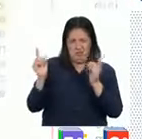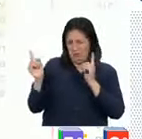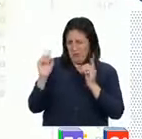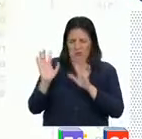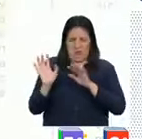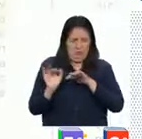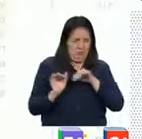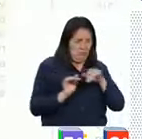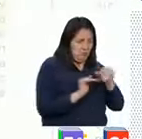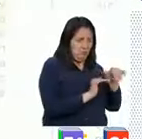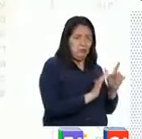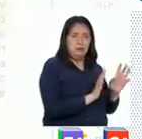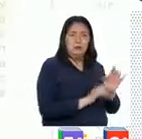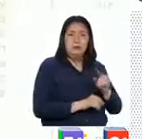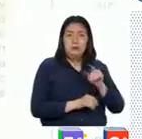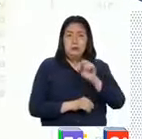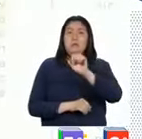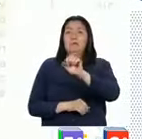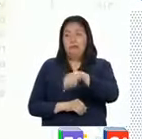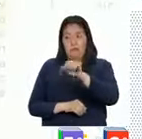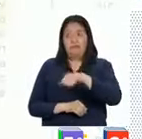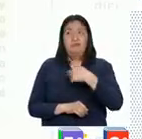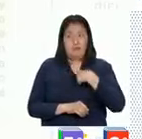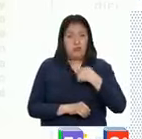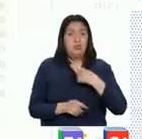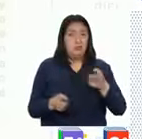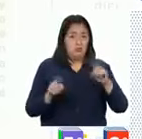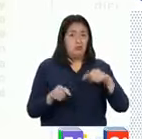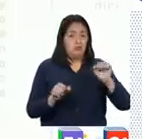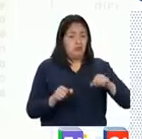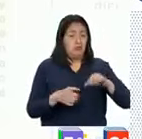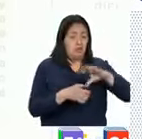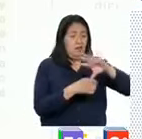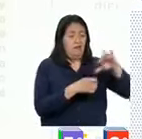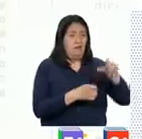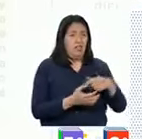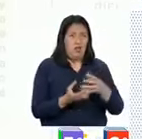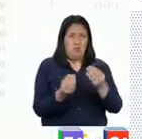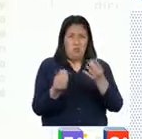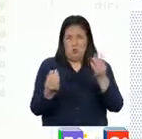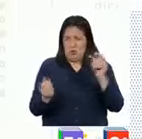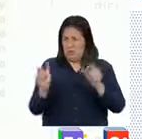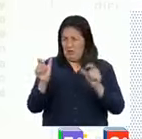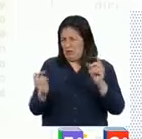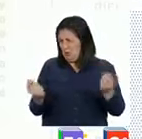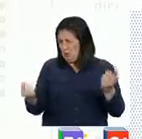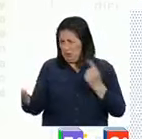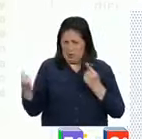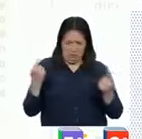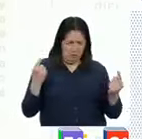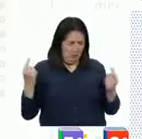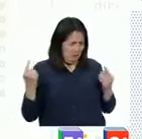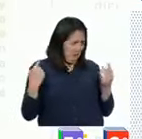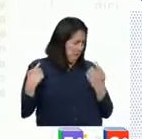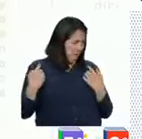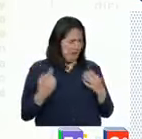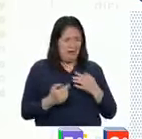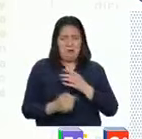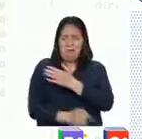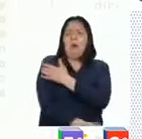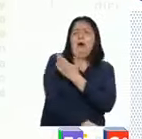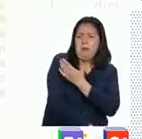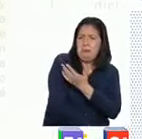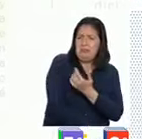Mmm, sí. Me ha pasado cuando estaba en la feria. Y como había muchas personas, se acercaba mucho y alguien me